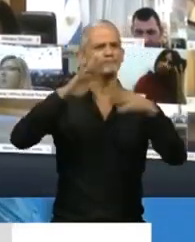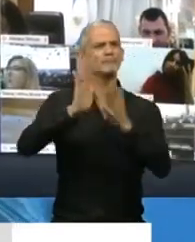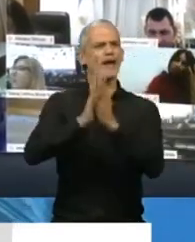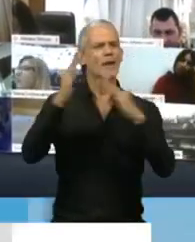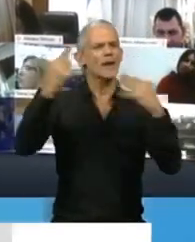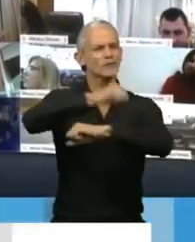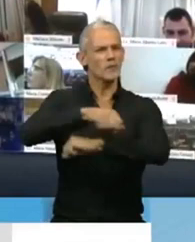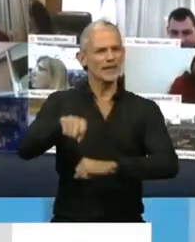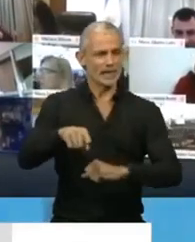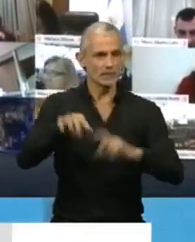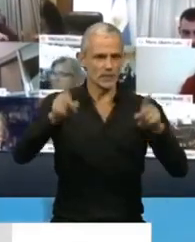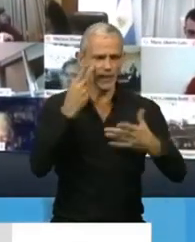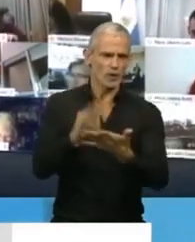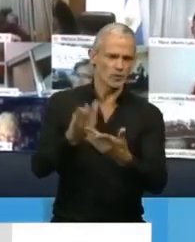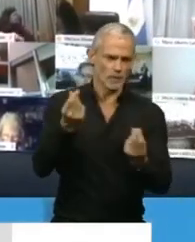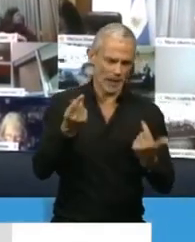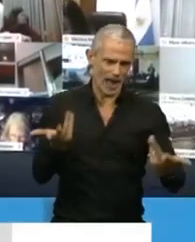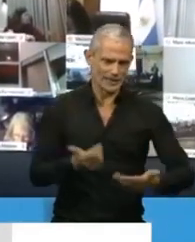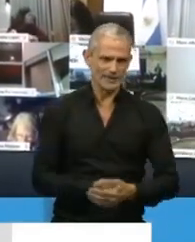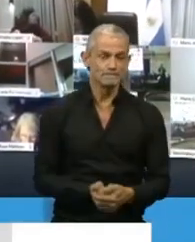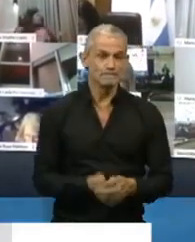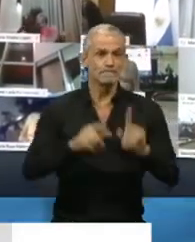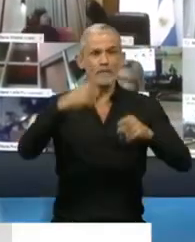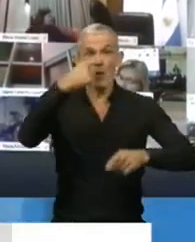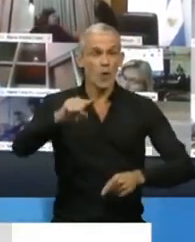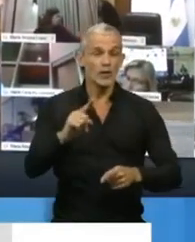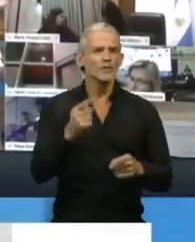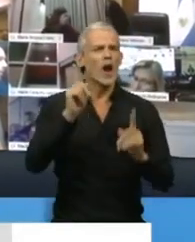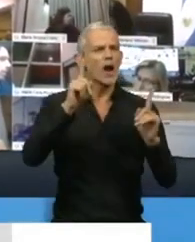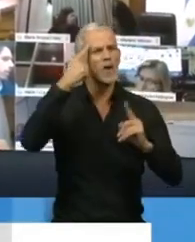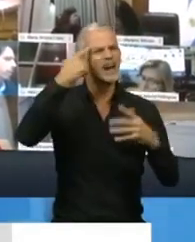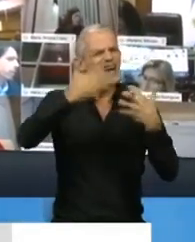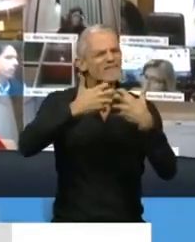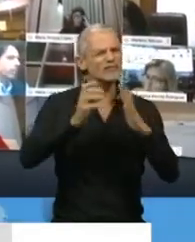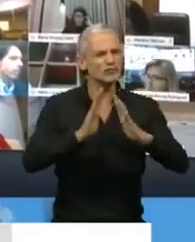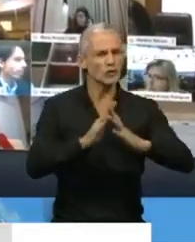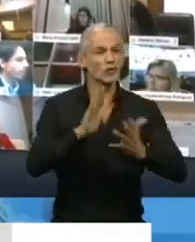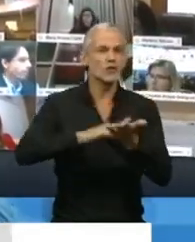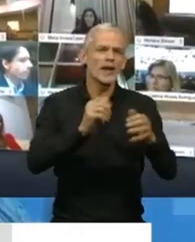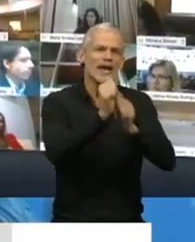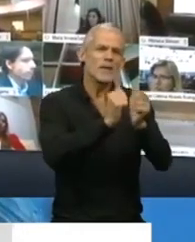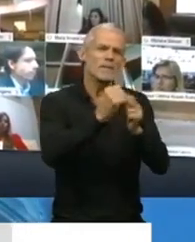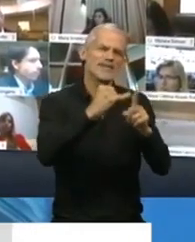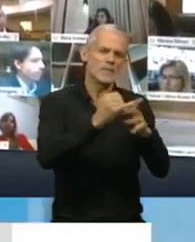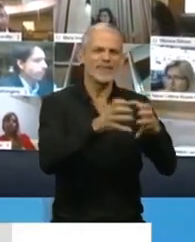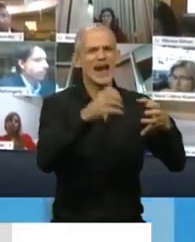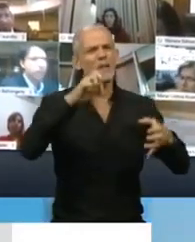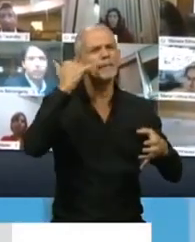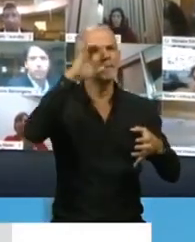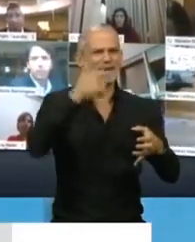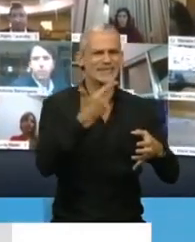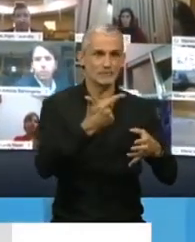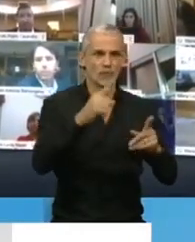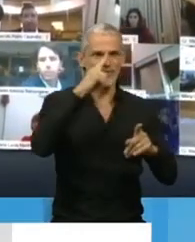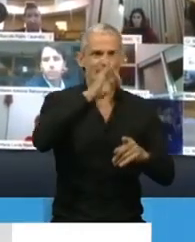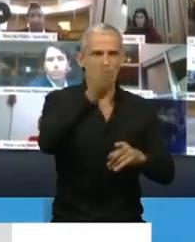vale la pena. Por último, Presidente, quiero hacer alguna reflexión. El primero que tiene que ver con las pymes. Realmente las pymes movilizan el